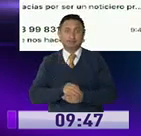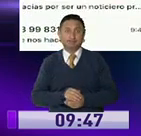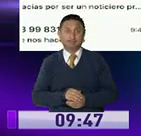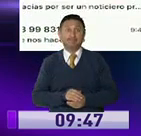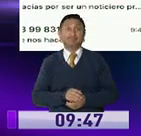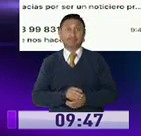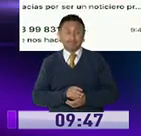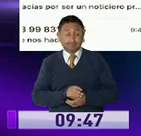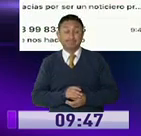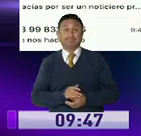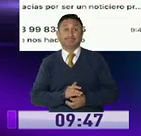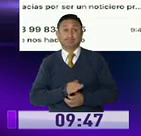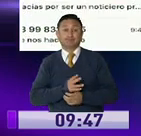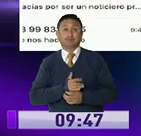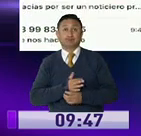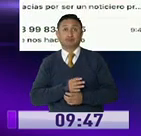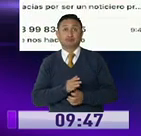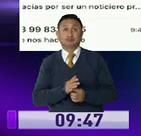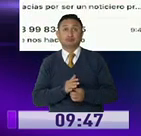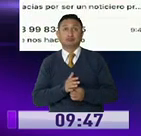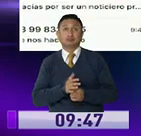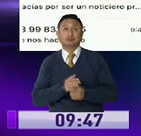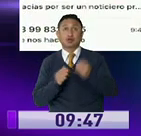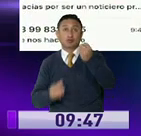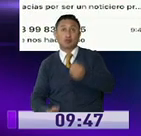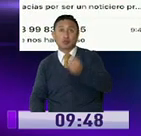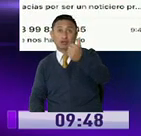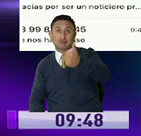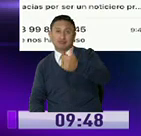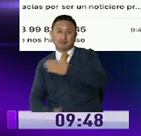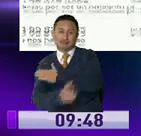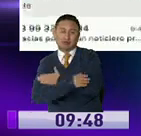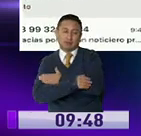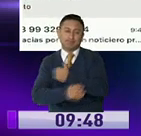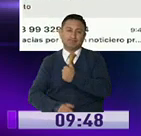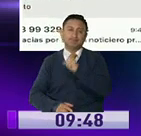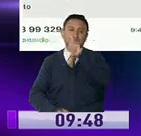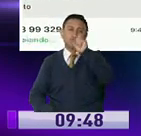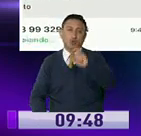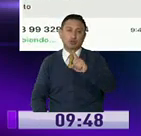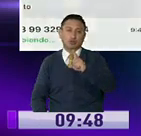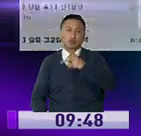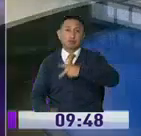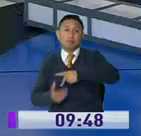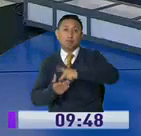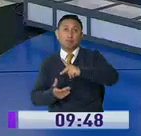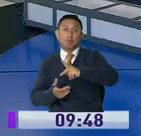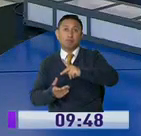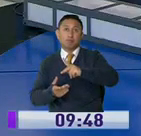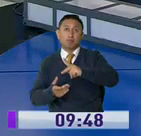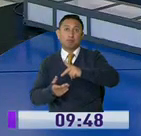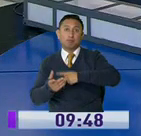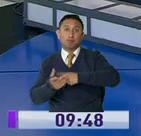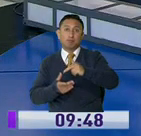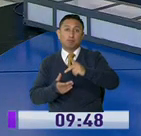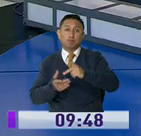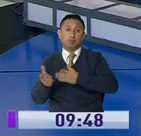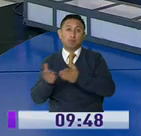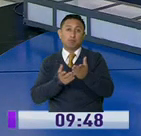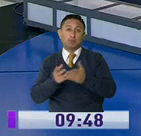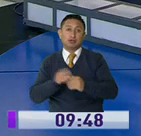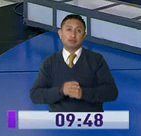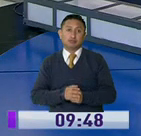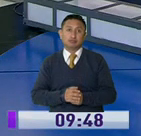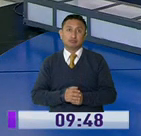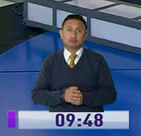Grave. Sí, grave. Buenos días, CBC. Primero, felicitar a la persona. Mi pregunta es, ¿el pago de servicios básicos no tendrá costo? Si es así,